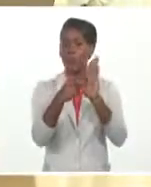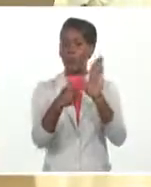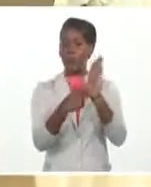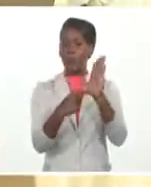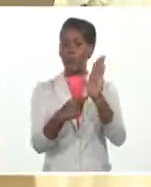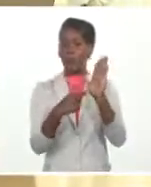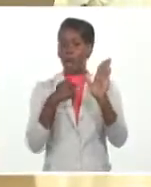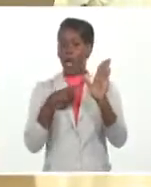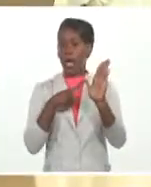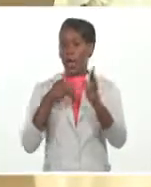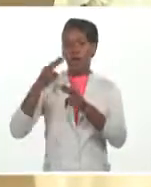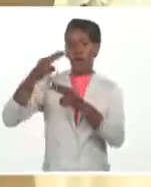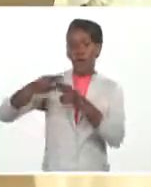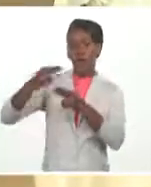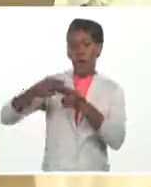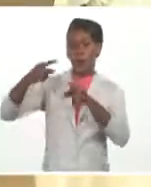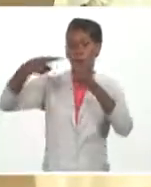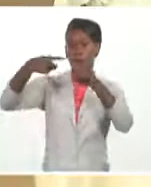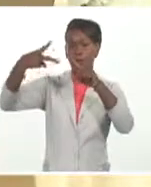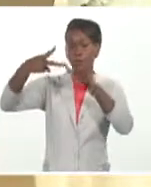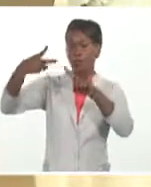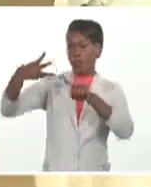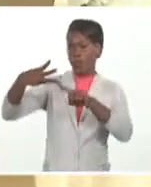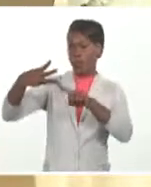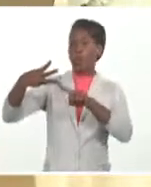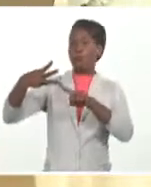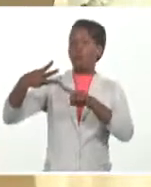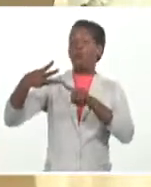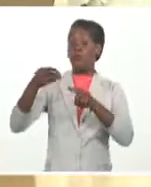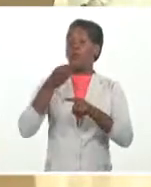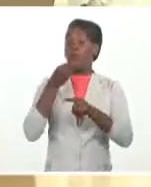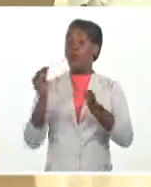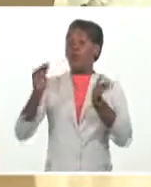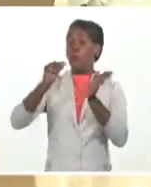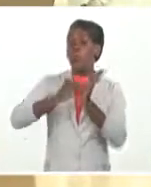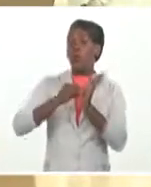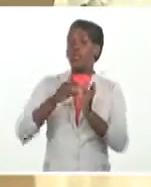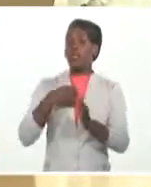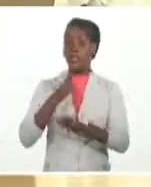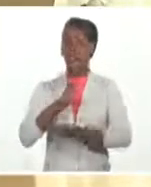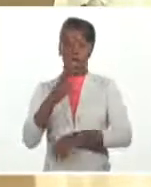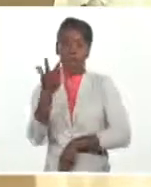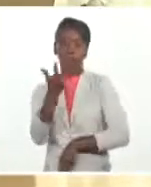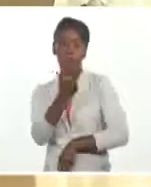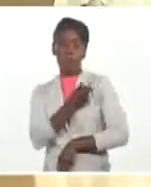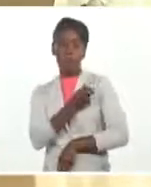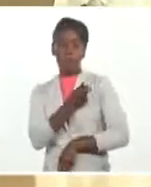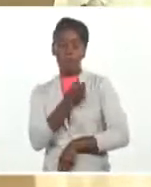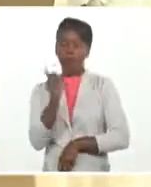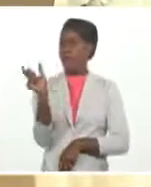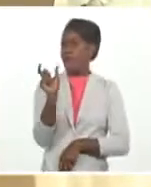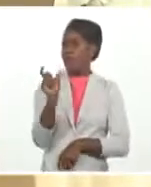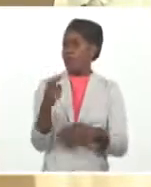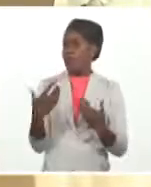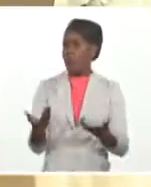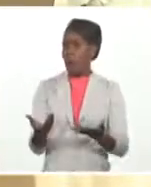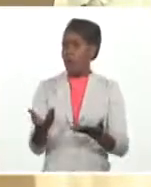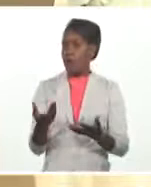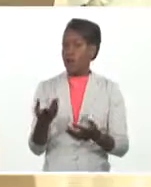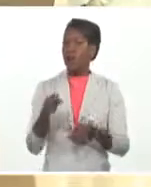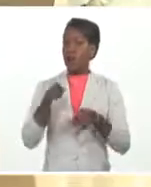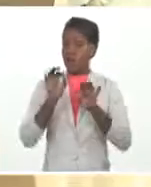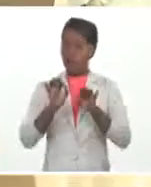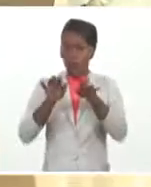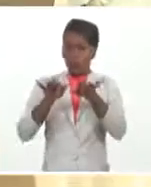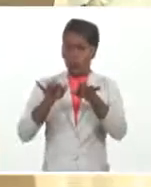algunos datos mínimos del proceso de vacunación para validar en este caso, se hace una verificación instantánea de esos